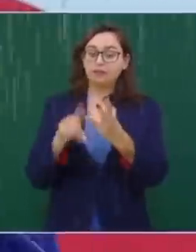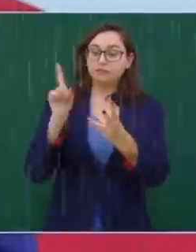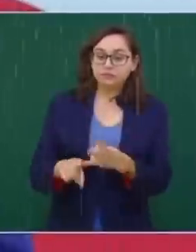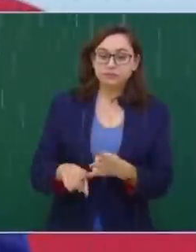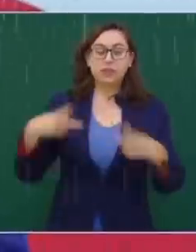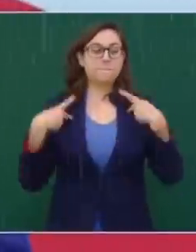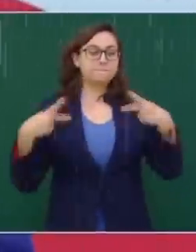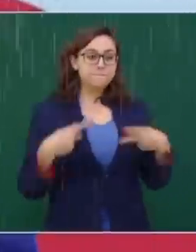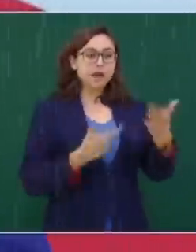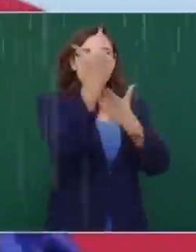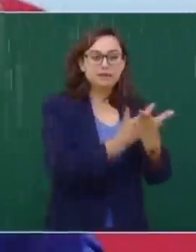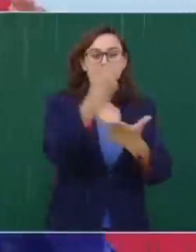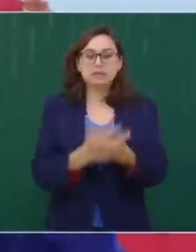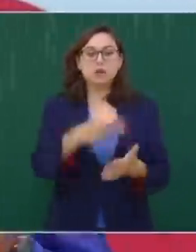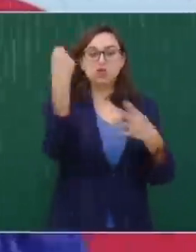censo.